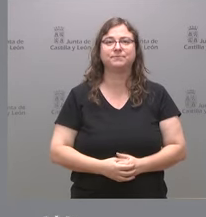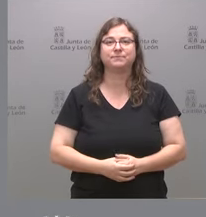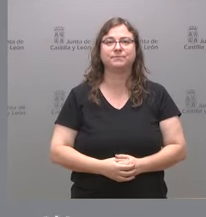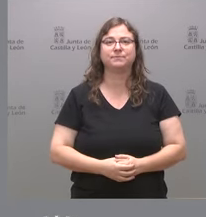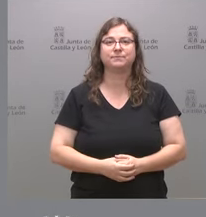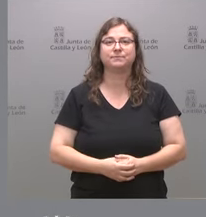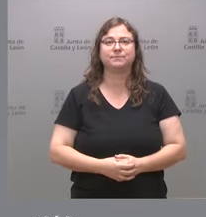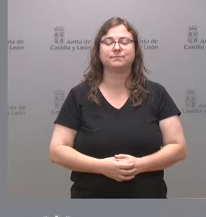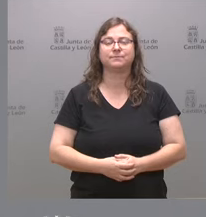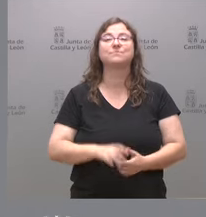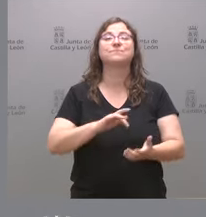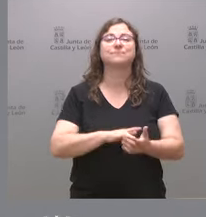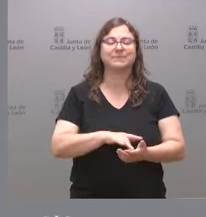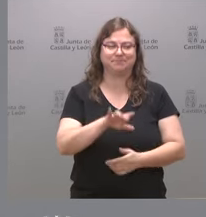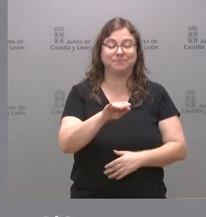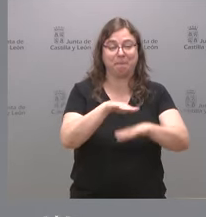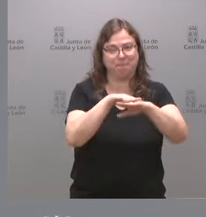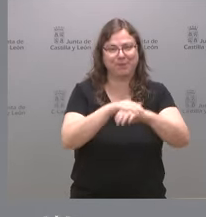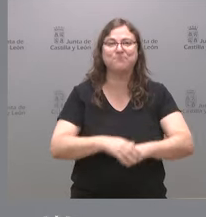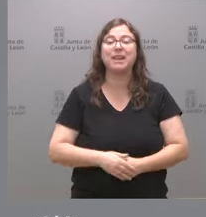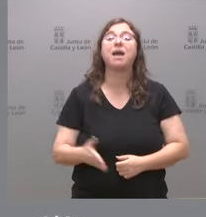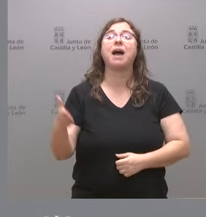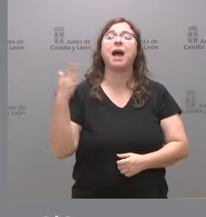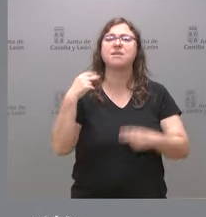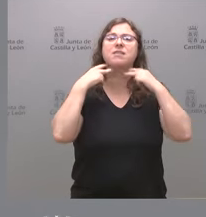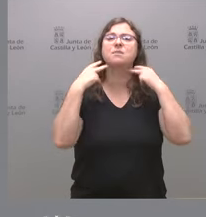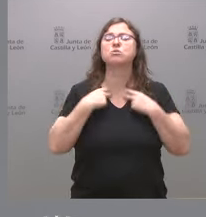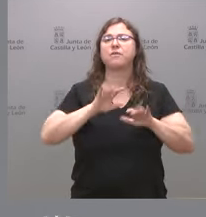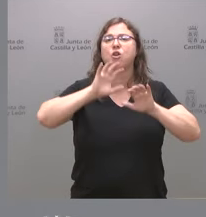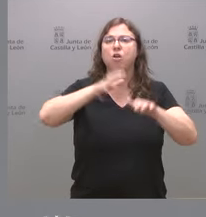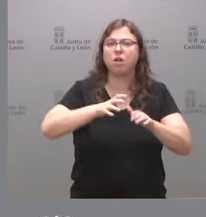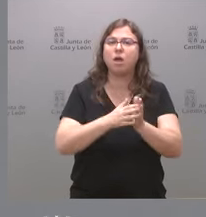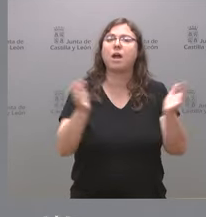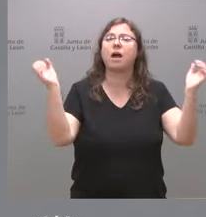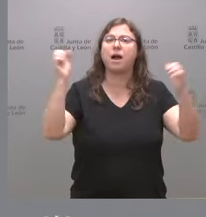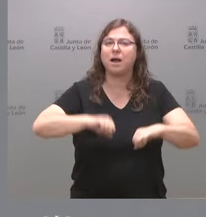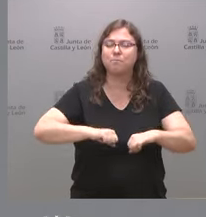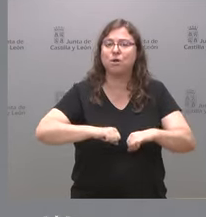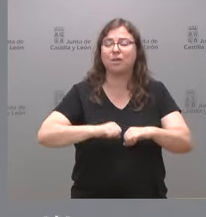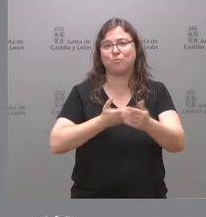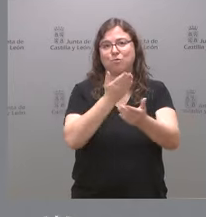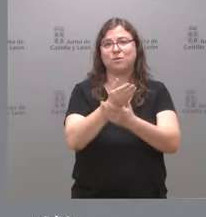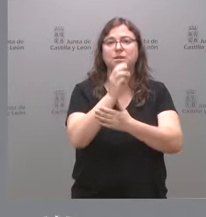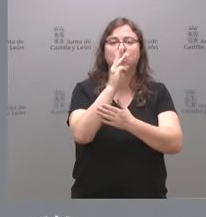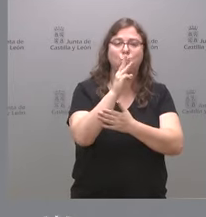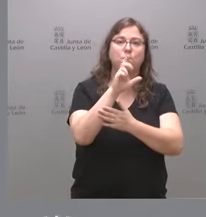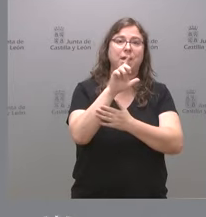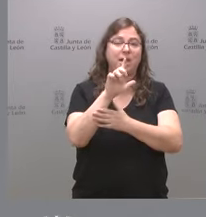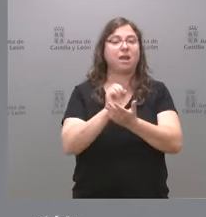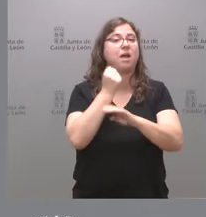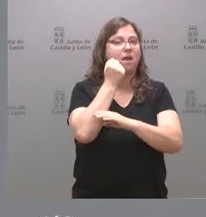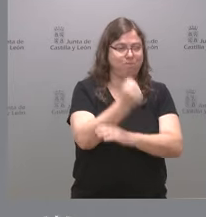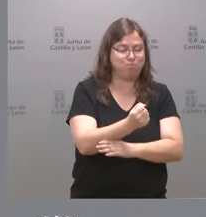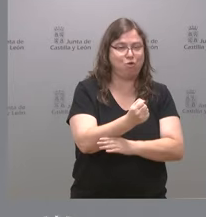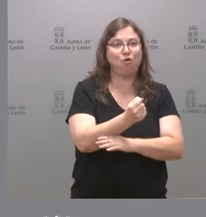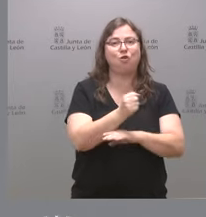si ayer la diputación perdón ayer la diputación de León aprobó la iniciativa de UPL con apoyo del PSOE a favor de